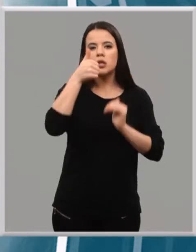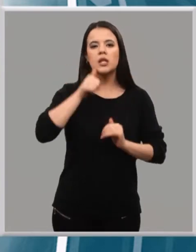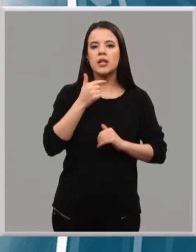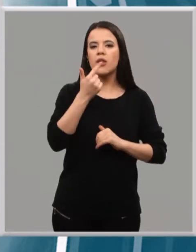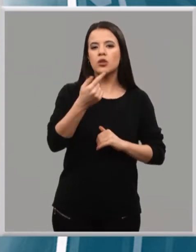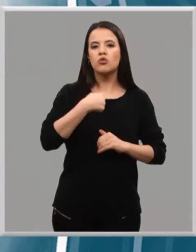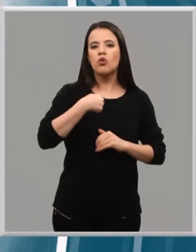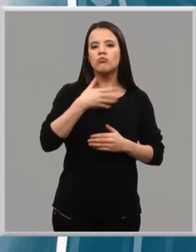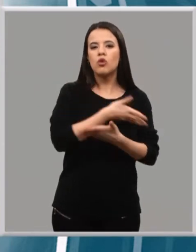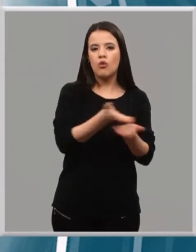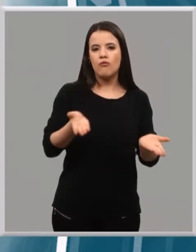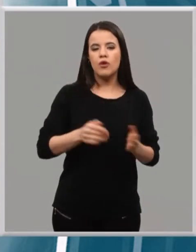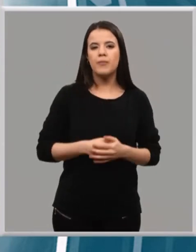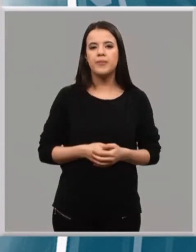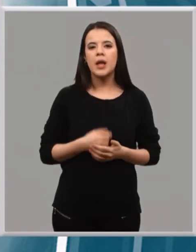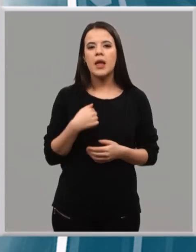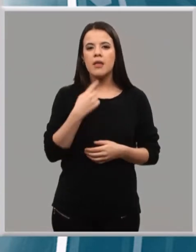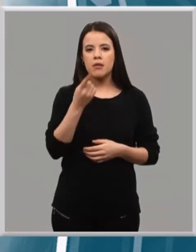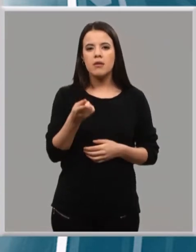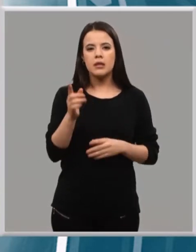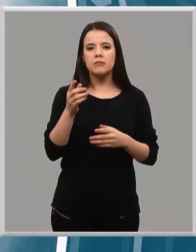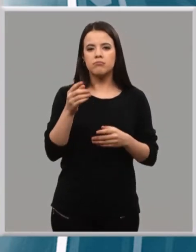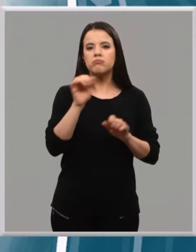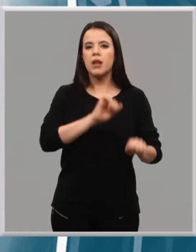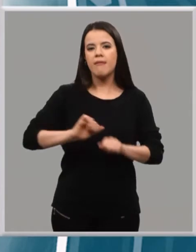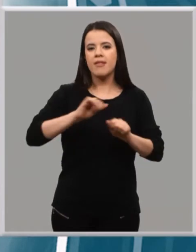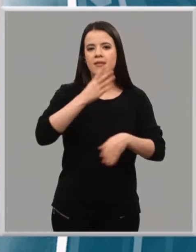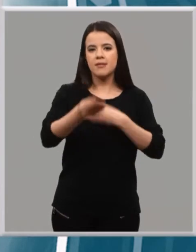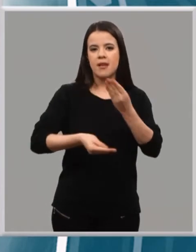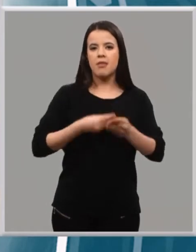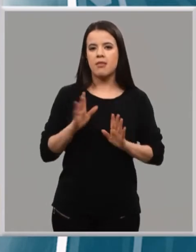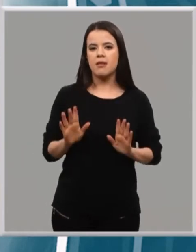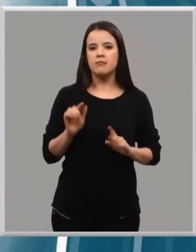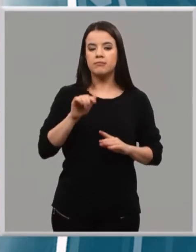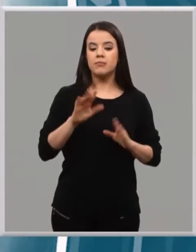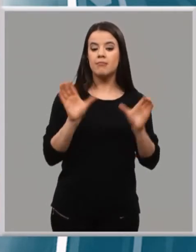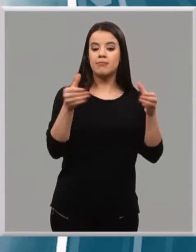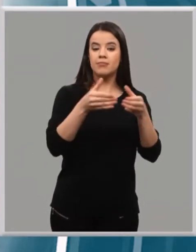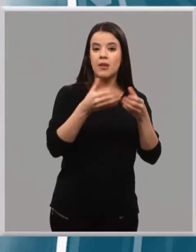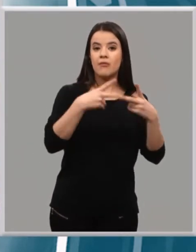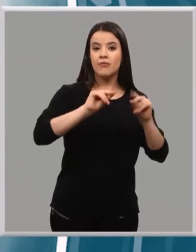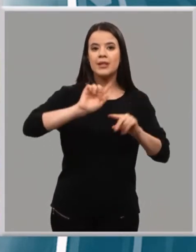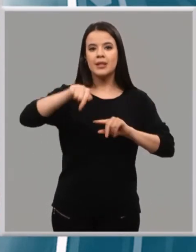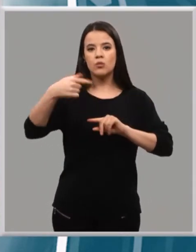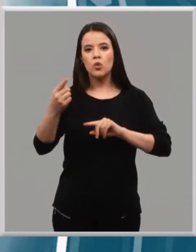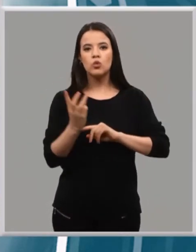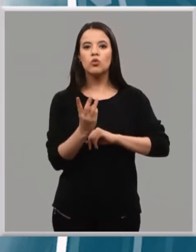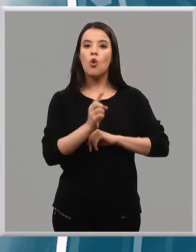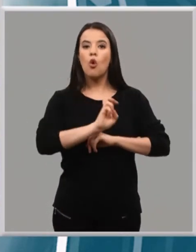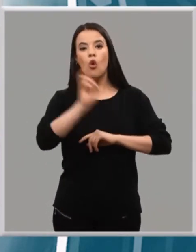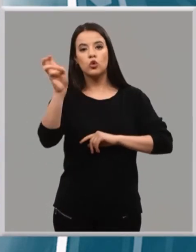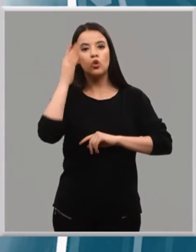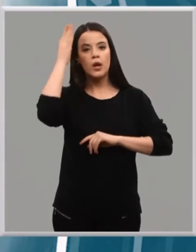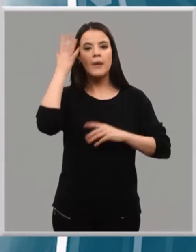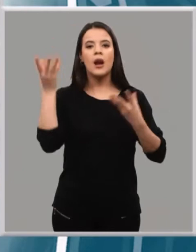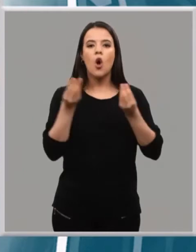que se hace una defensa. Donde se tiene que hacer. De este encuentro nacerá otro a tres bandas con Navarra antes de que acabe el